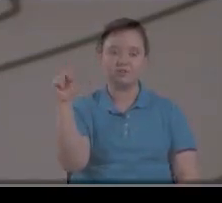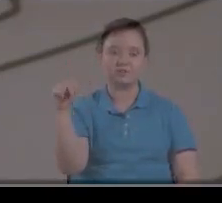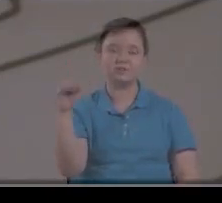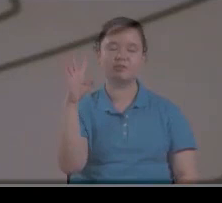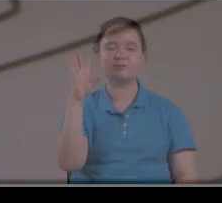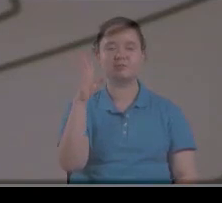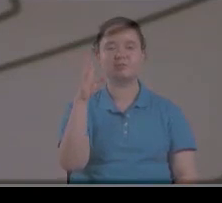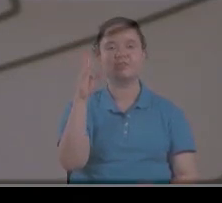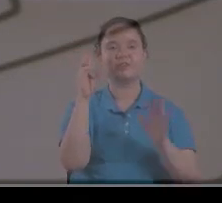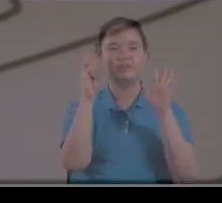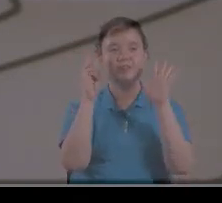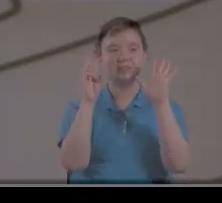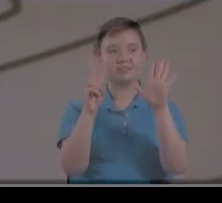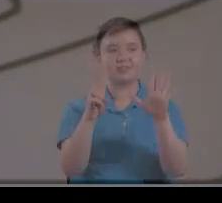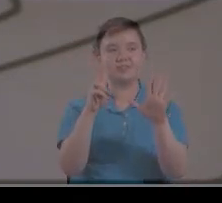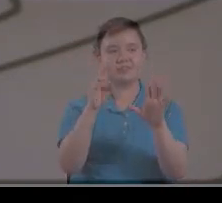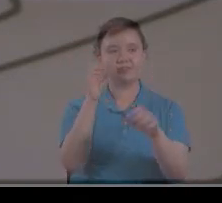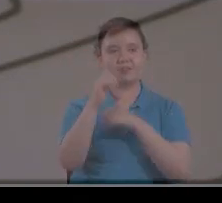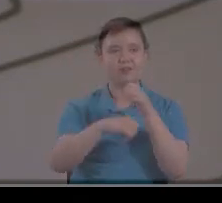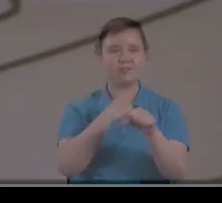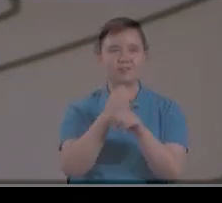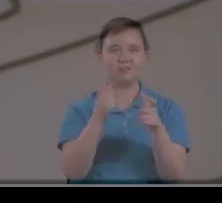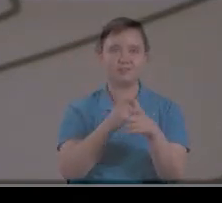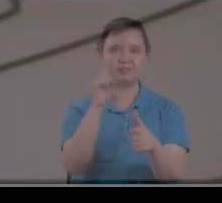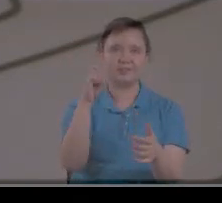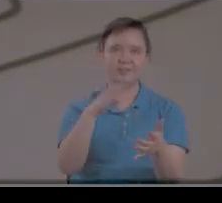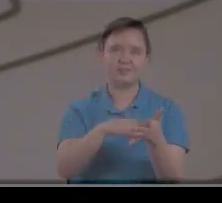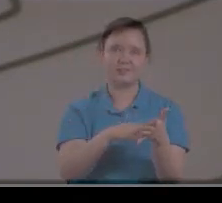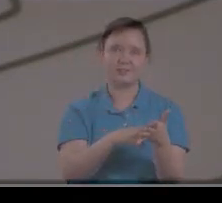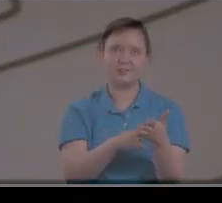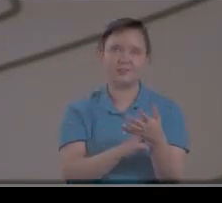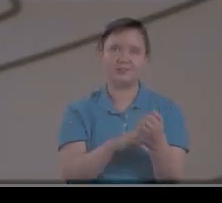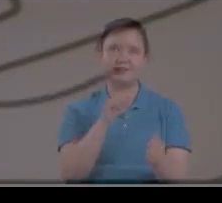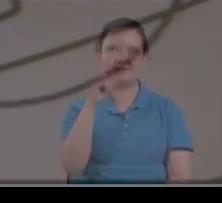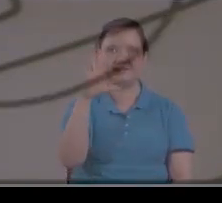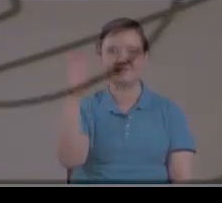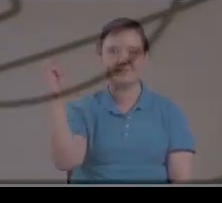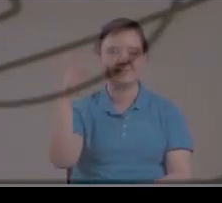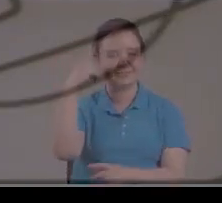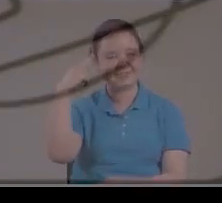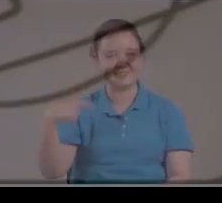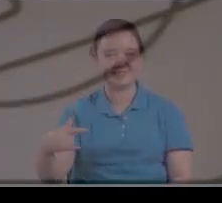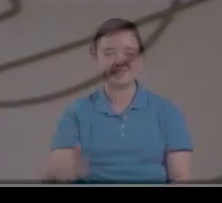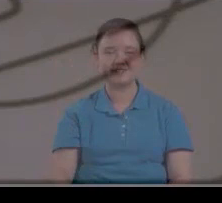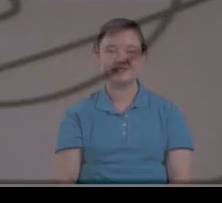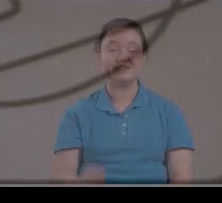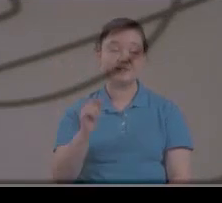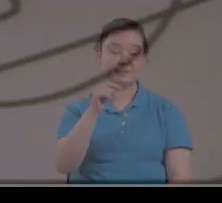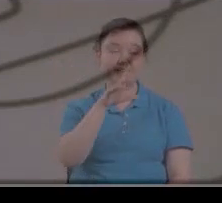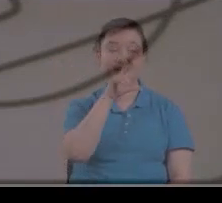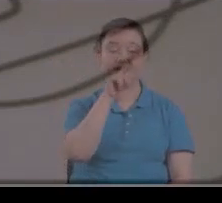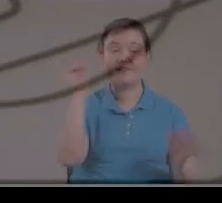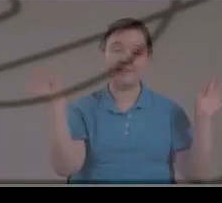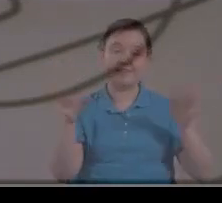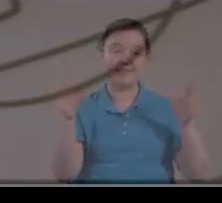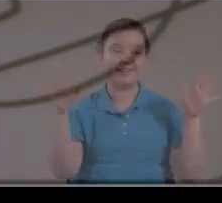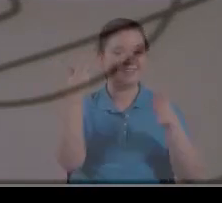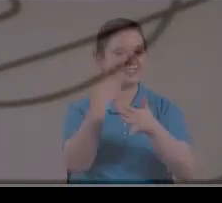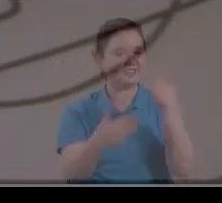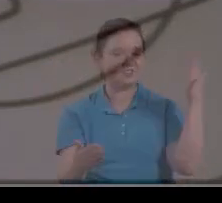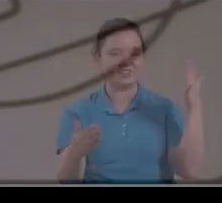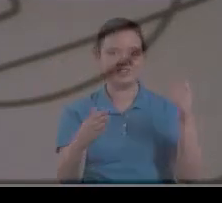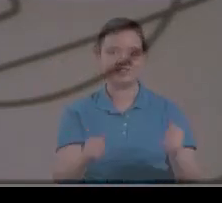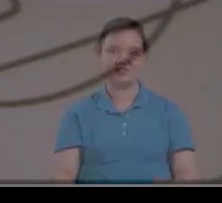decir Siete años Con ciento cincuenta días Aquí El águila Ya no está en la tierra El águila se fue Se